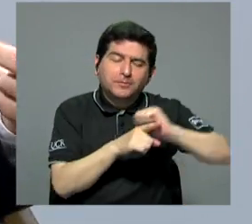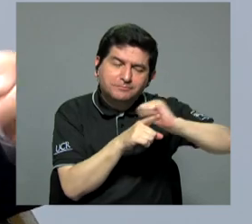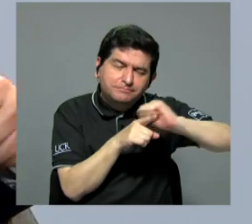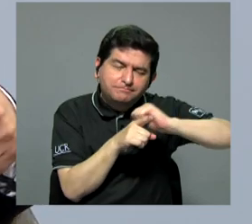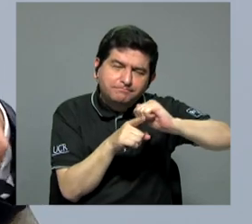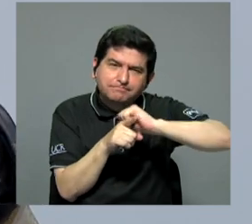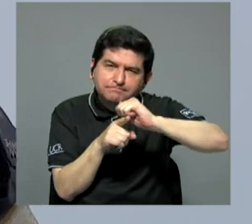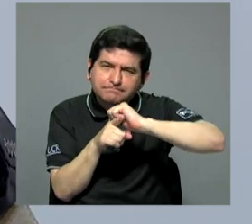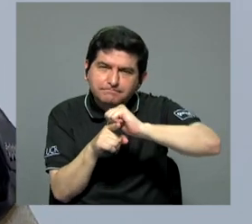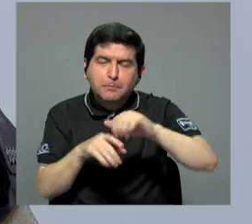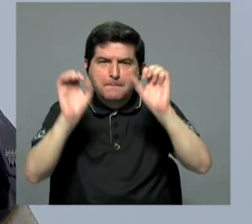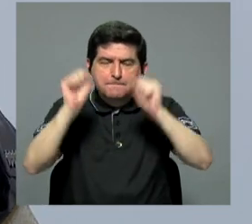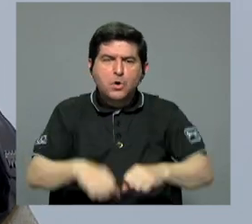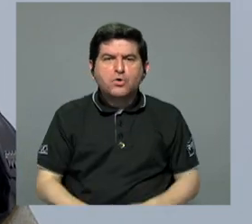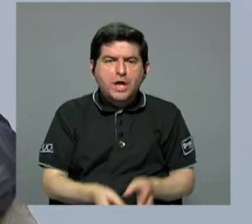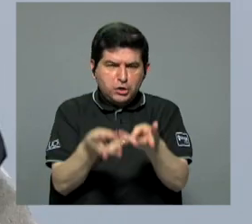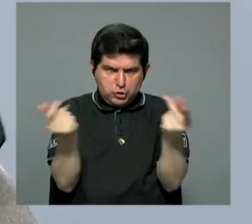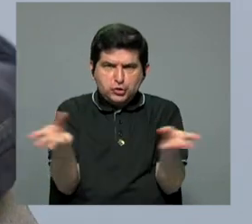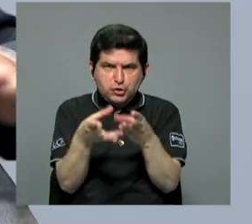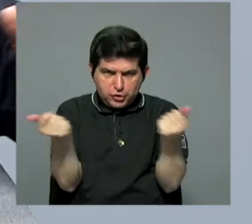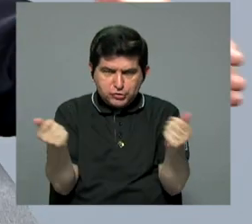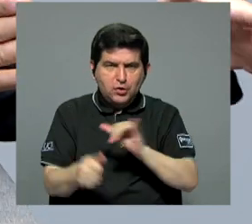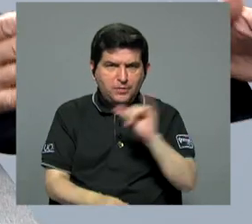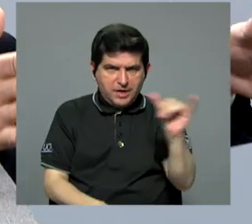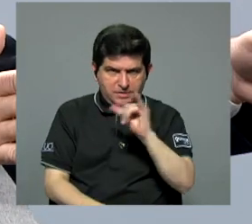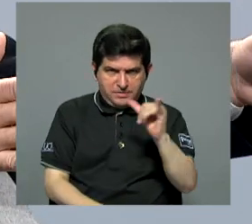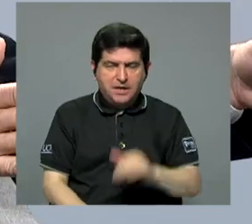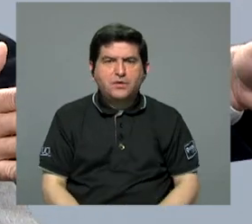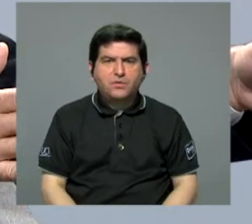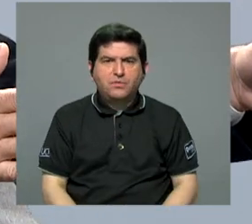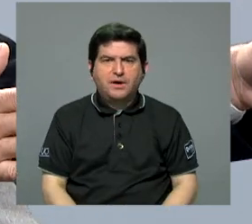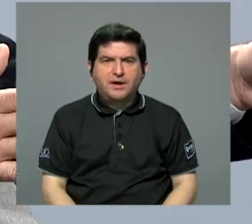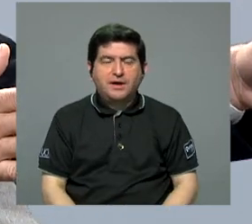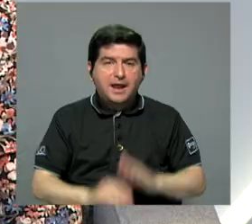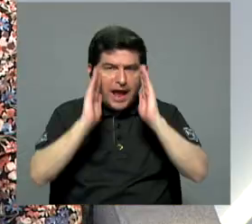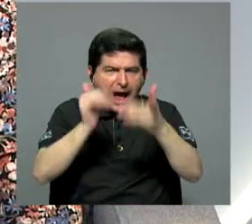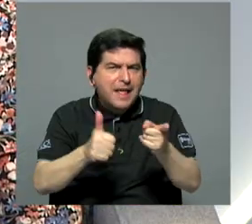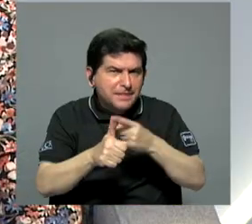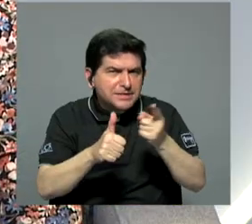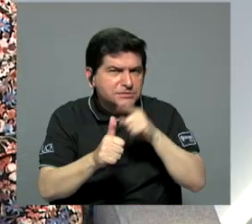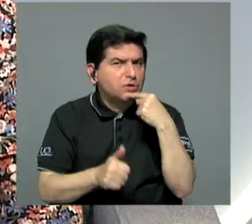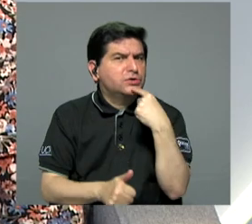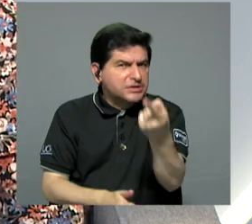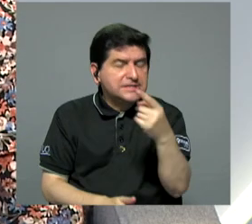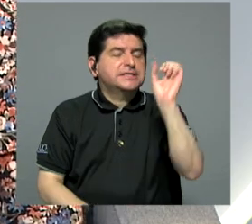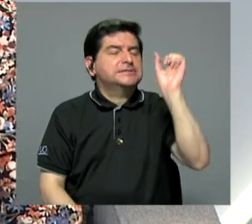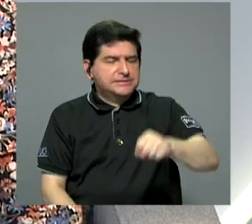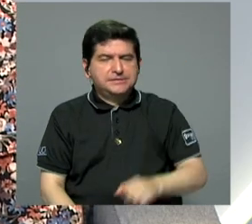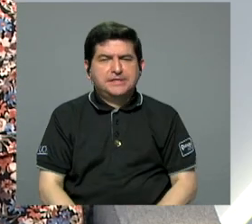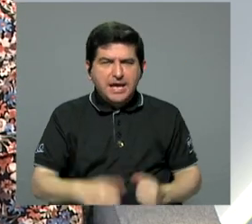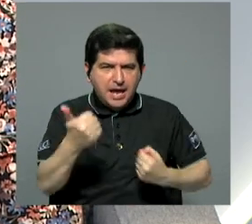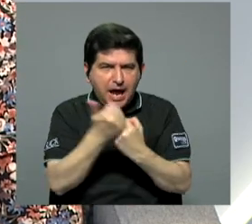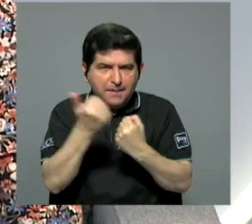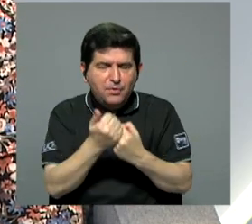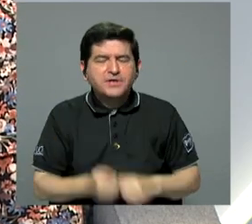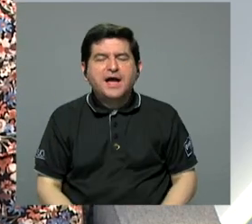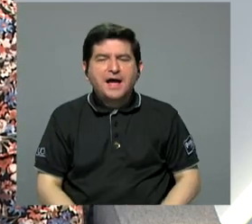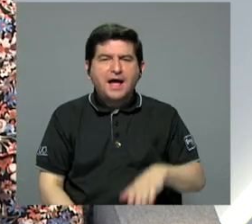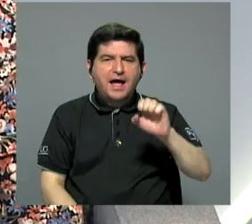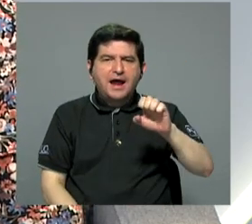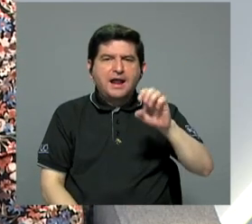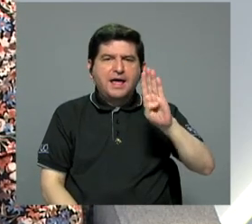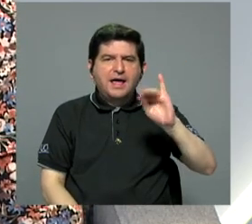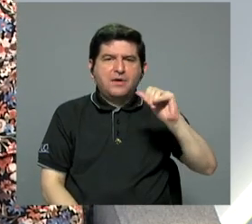capacitarlo, para que sea más resolutivo, de la misma manera que lo era. Atención primaria, se refiere usted. Exactamente. Reforzarlo, se va y sí que